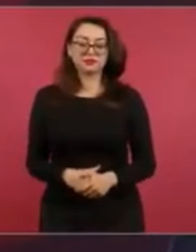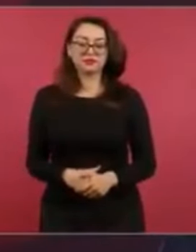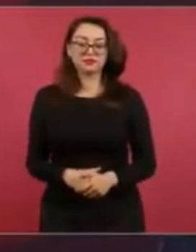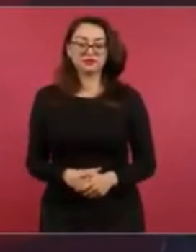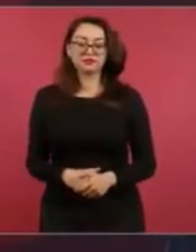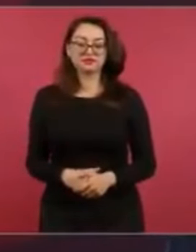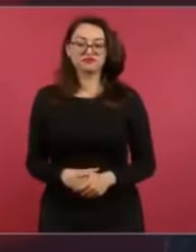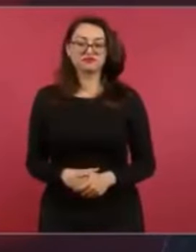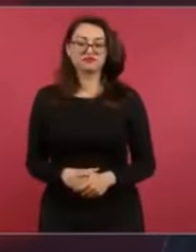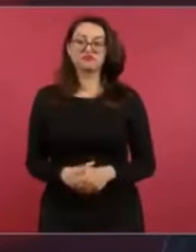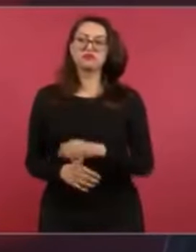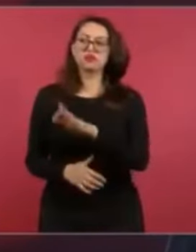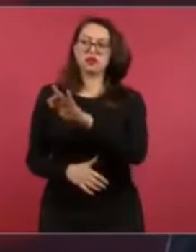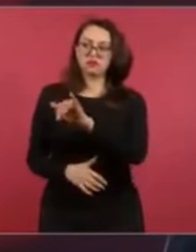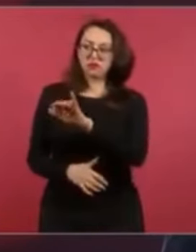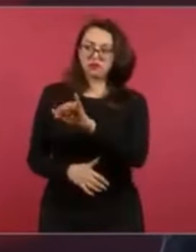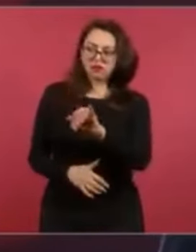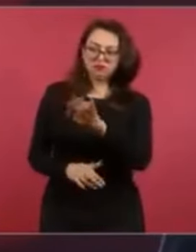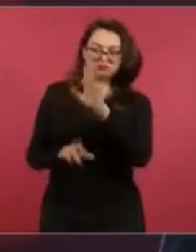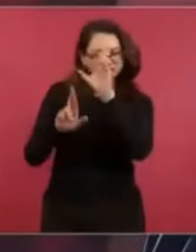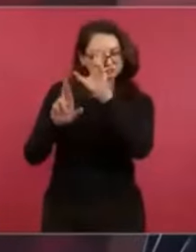Y respeto a los fifí.